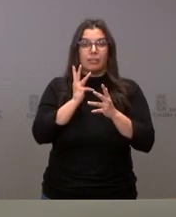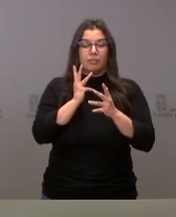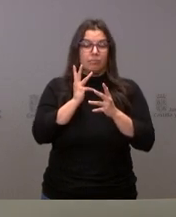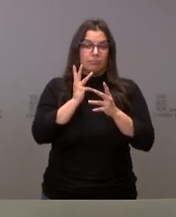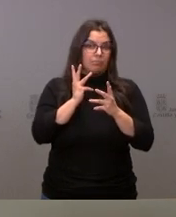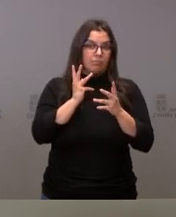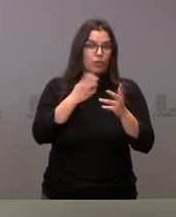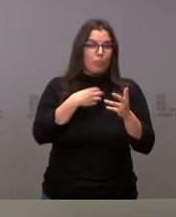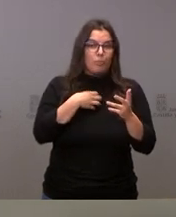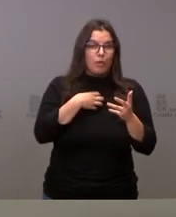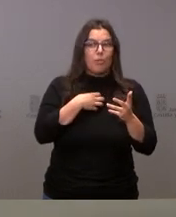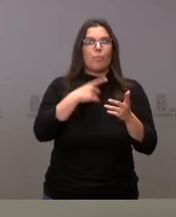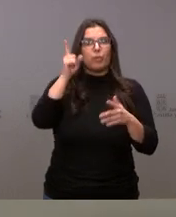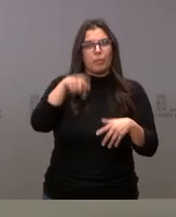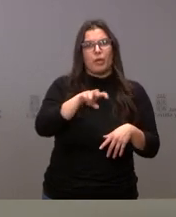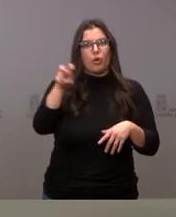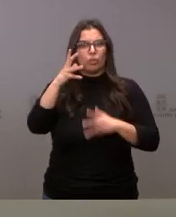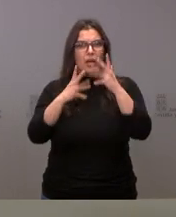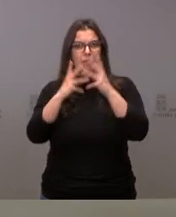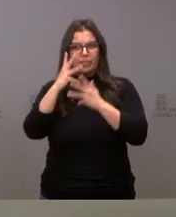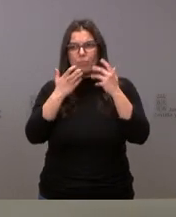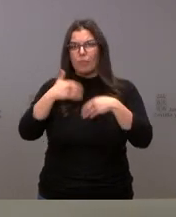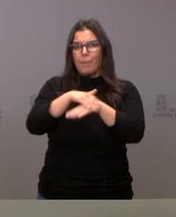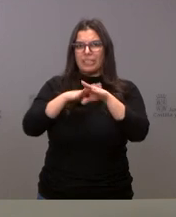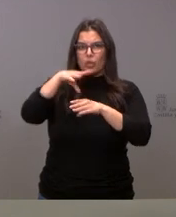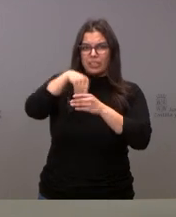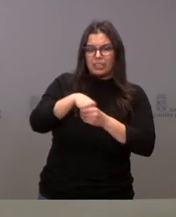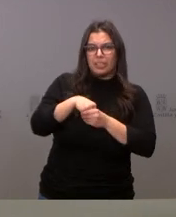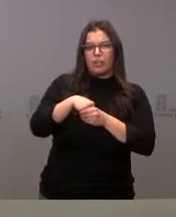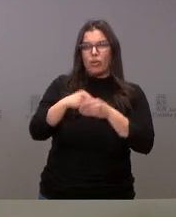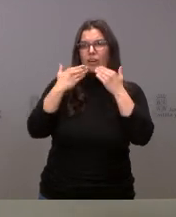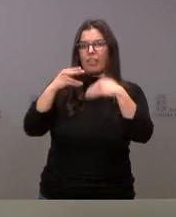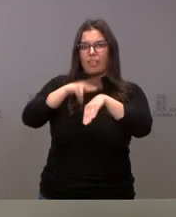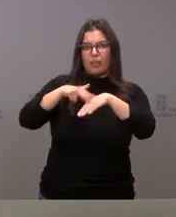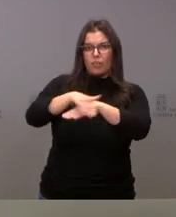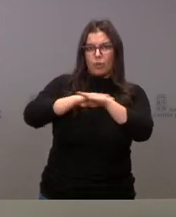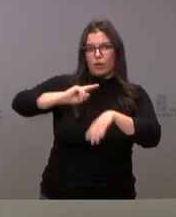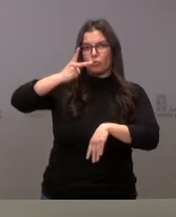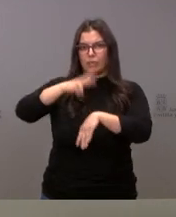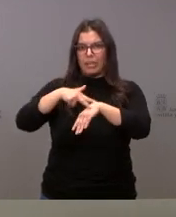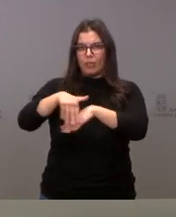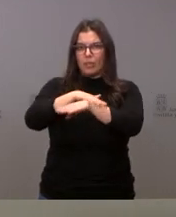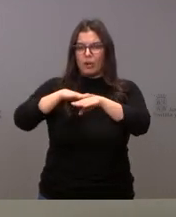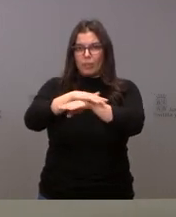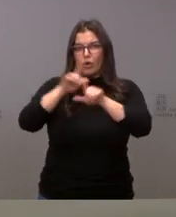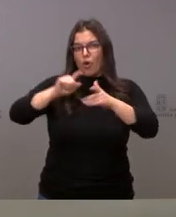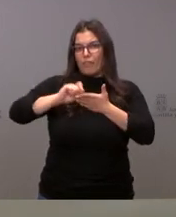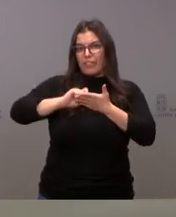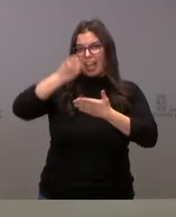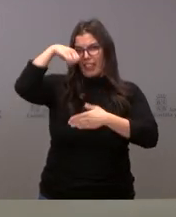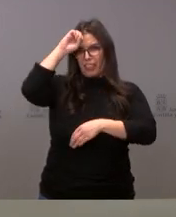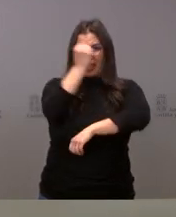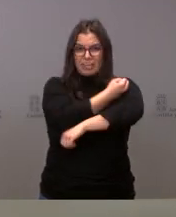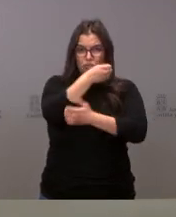que también asume personal de otras administraciones como el Ministerio del Interior a través de la delegación del Gobierno, las subdelegaciones o las oficinas del Censo,